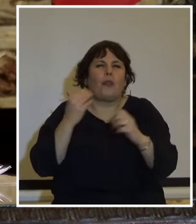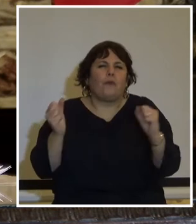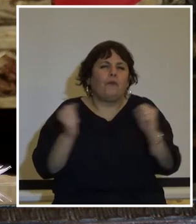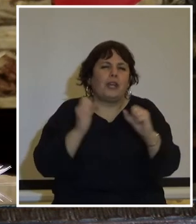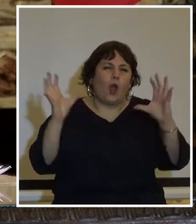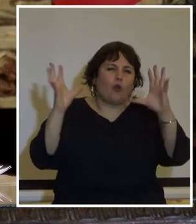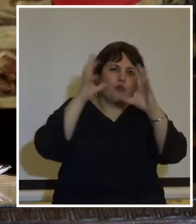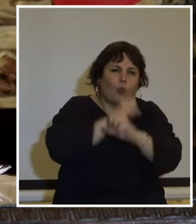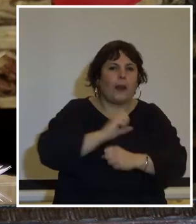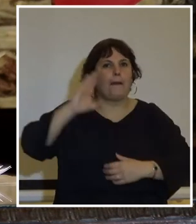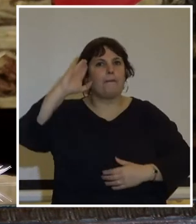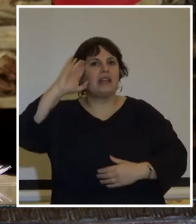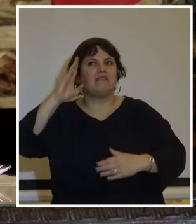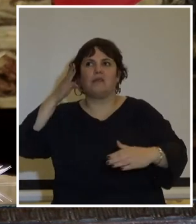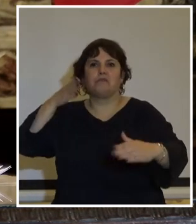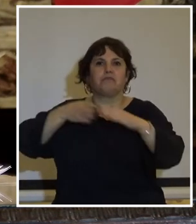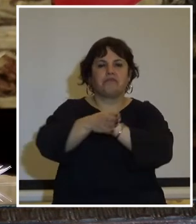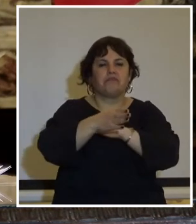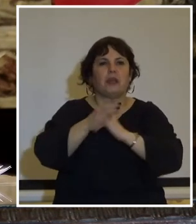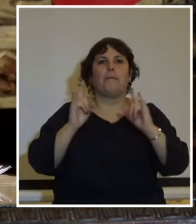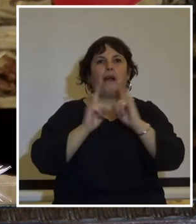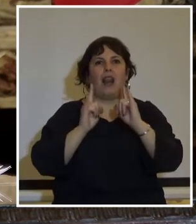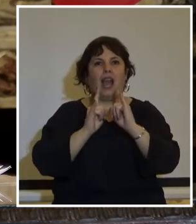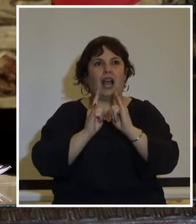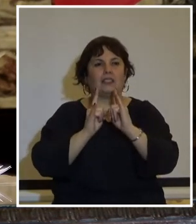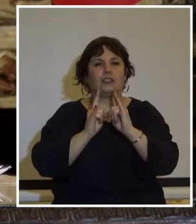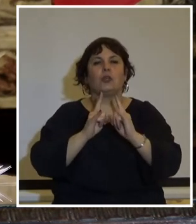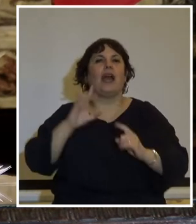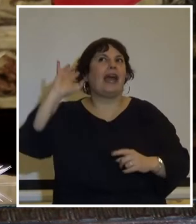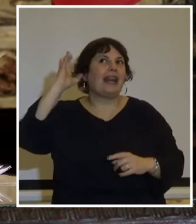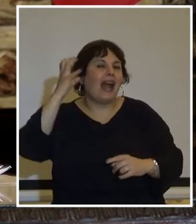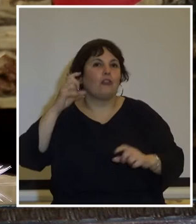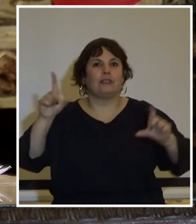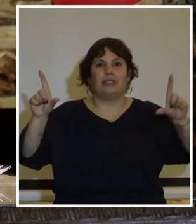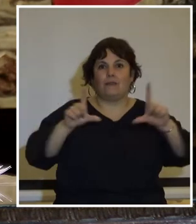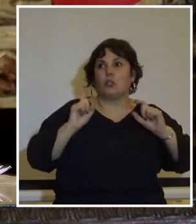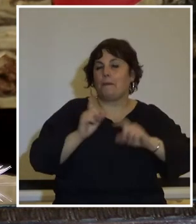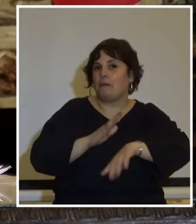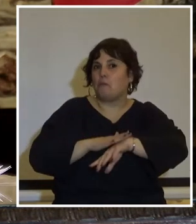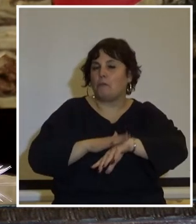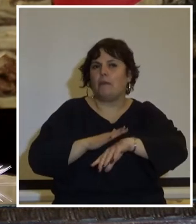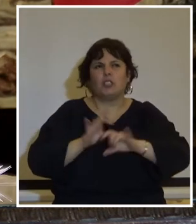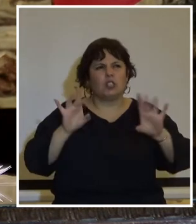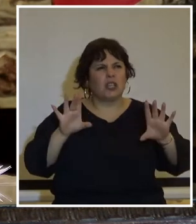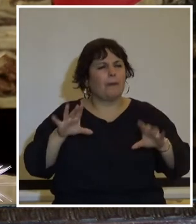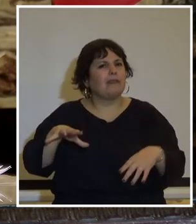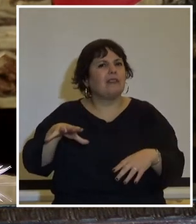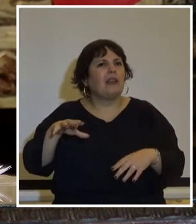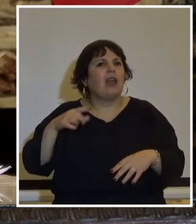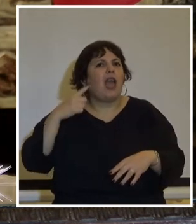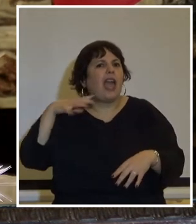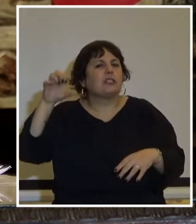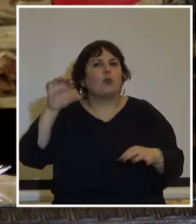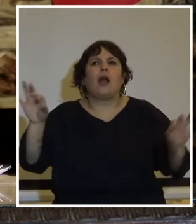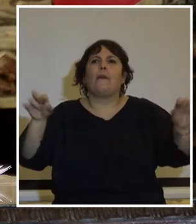los militares tomaban el palacio legislativo mientras en las emisoras de radio y televisión solo se escuchaba el triste eco de las